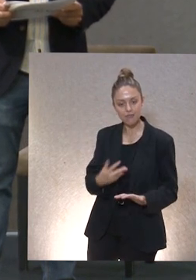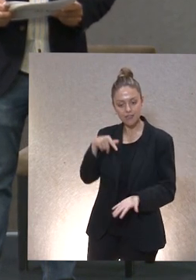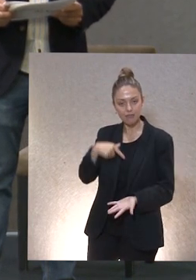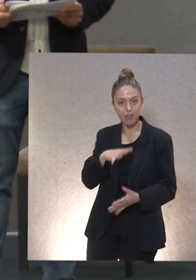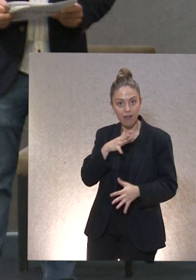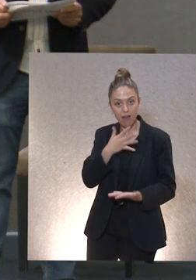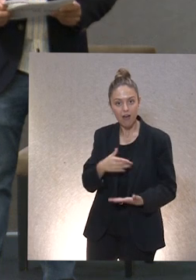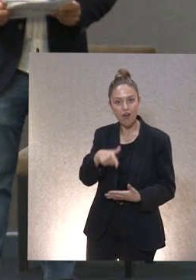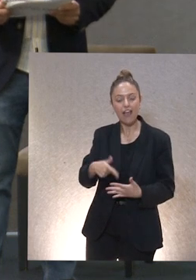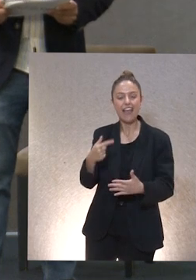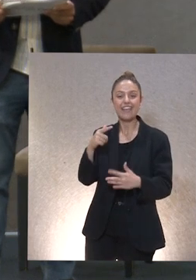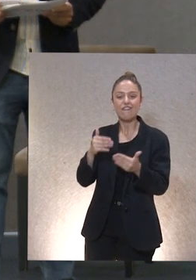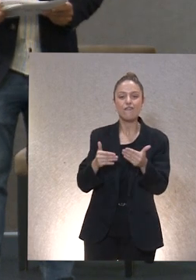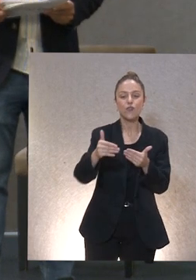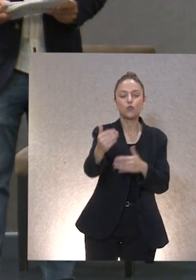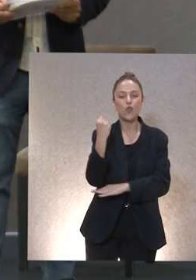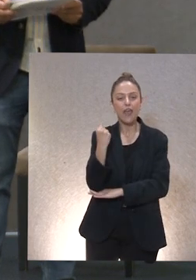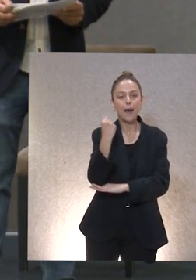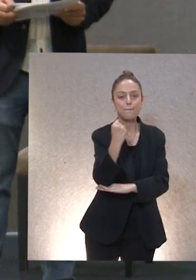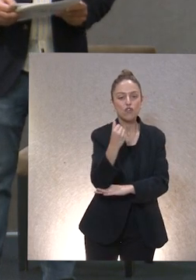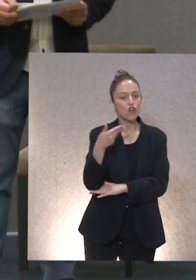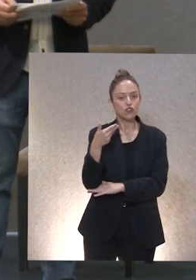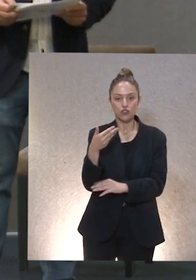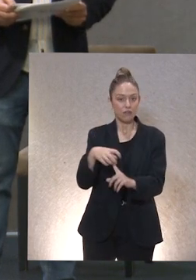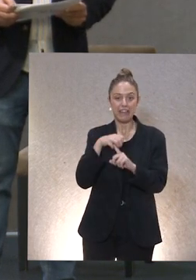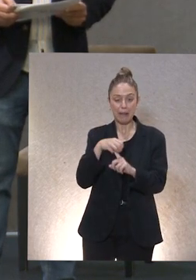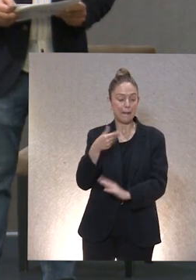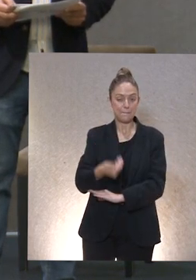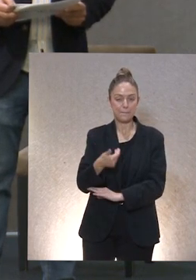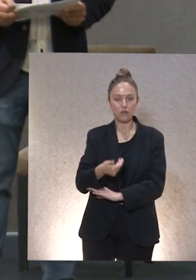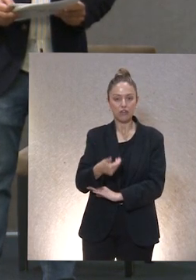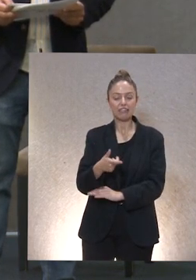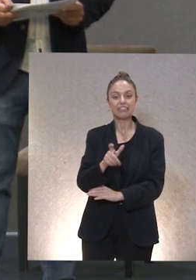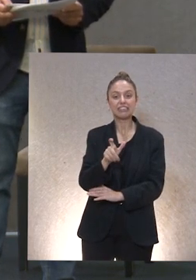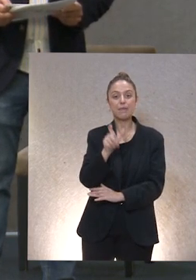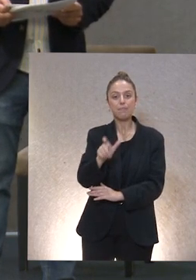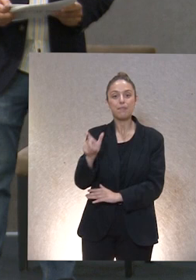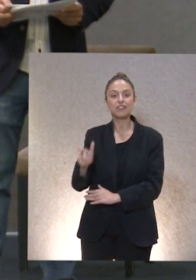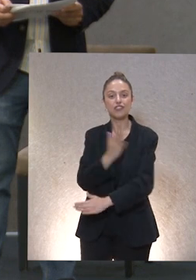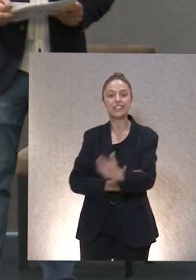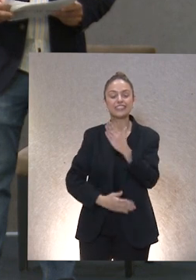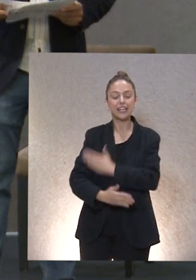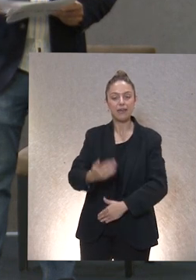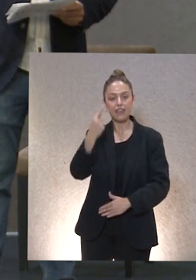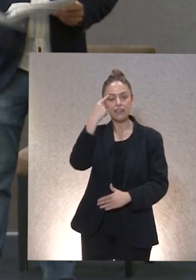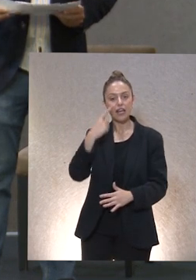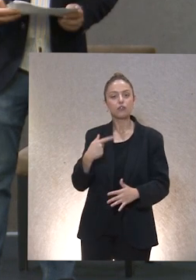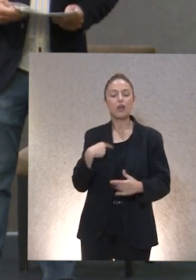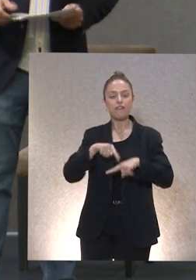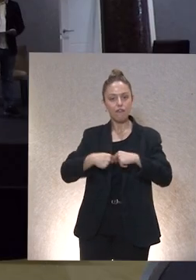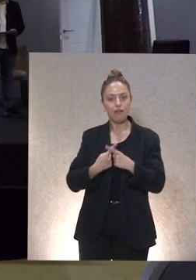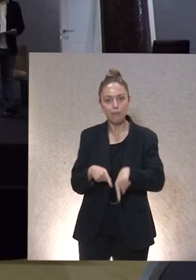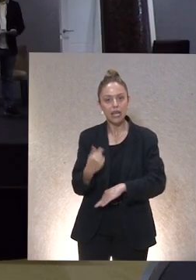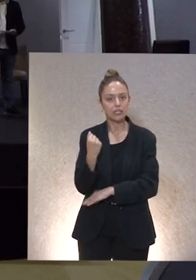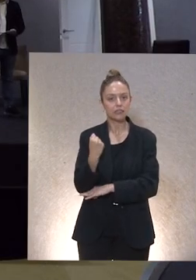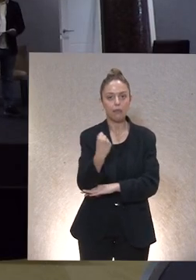los apoyos indispensables, apoyos que tienen derecho las personas con discapacidad intelectual y sus familias.